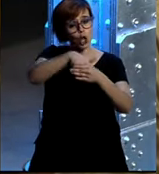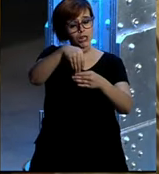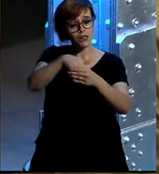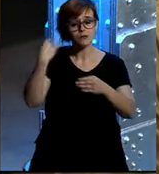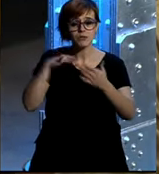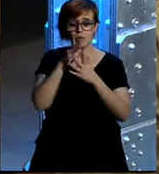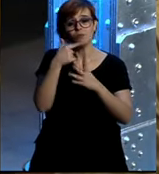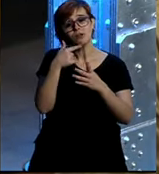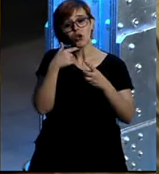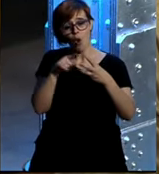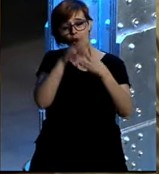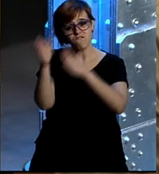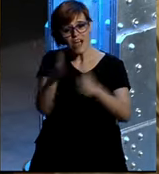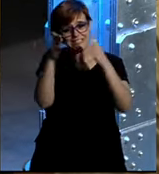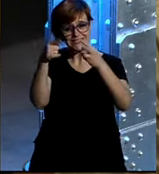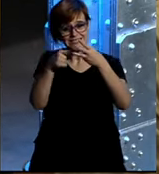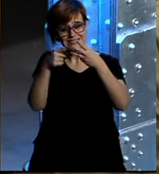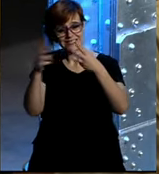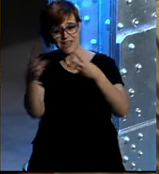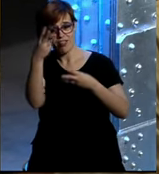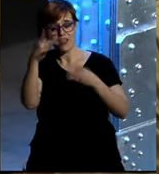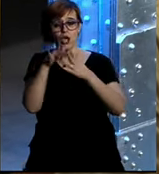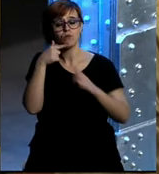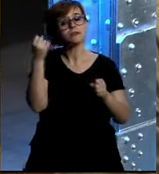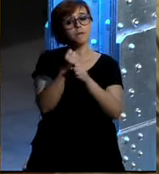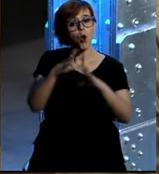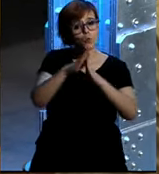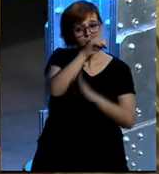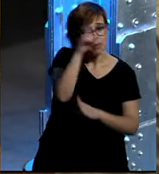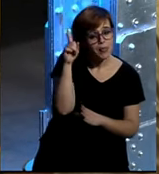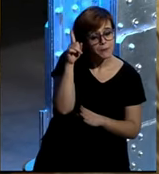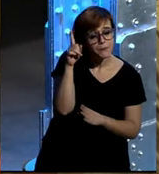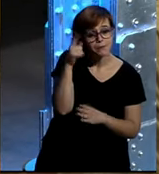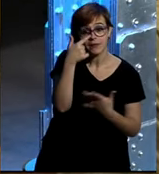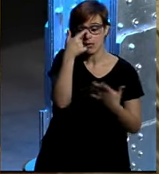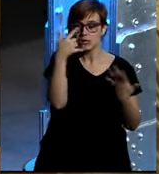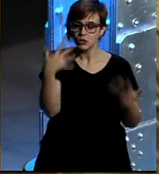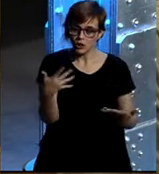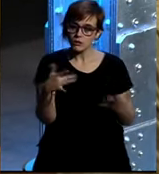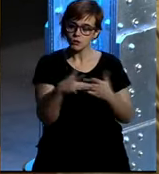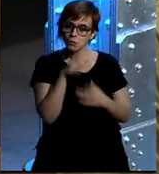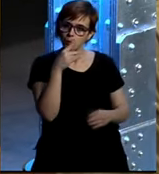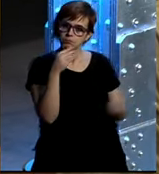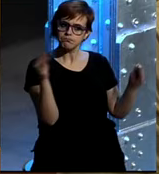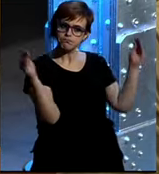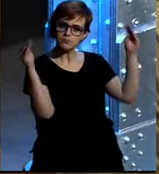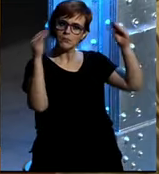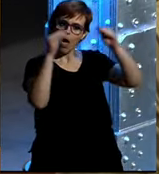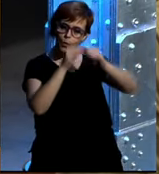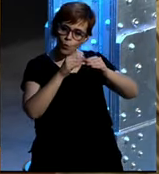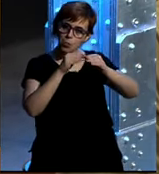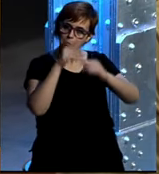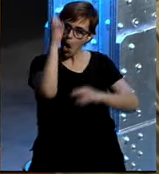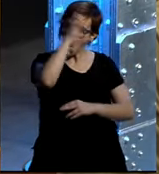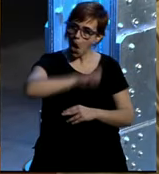esa tercera fase en el ámbito político trabajo en la comunidad de Madrid y entonces si que estoy muy de acuerdo y me da mucha